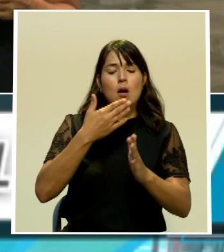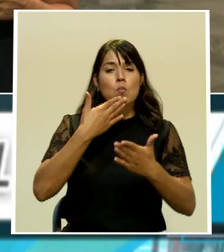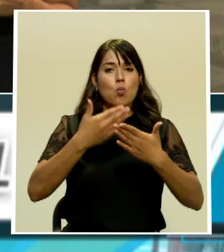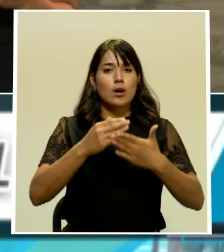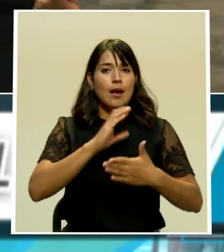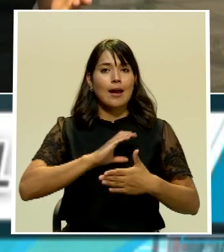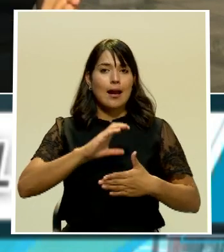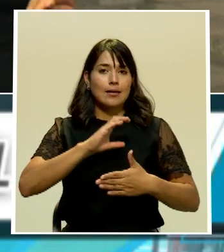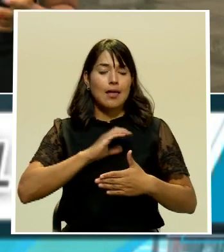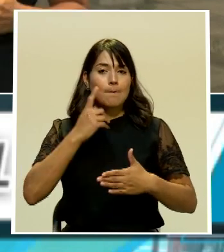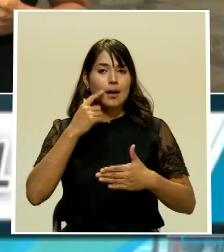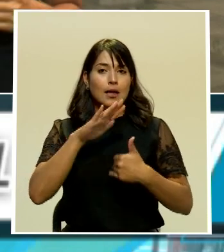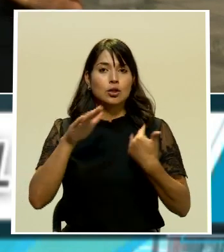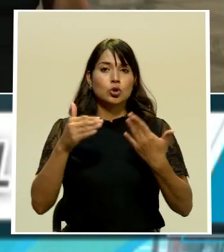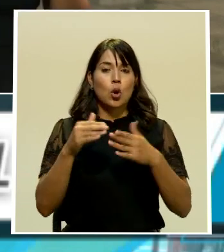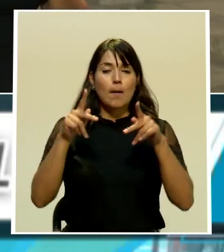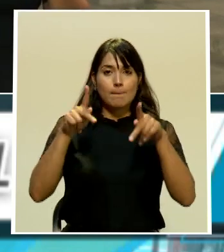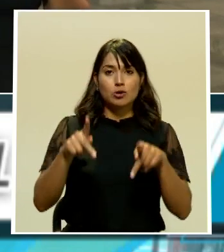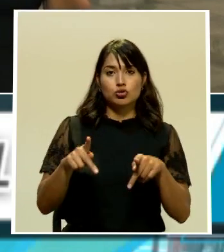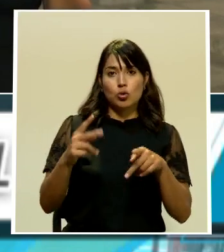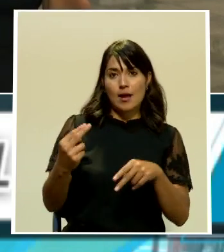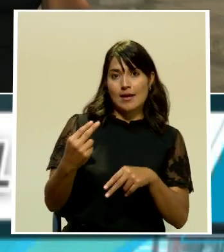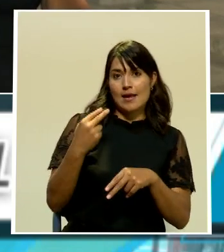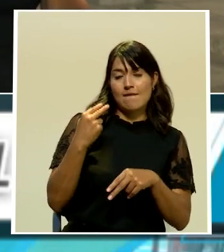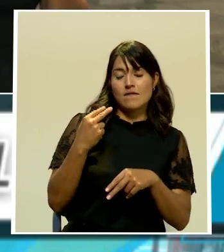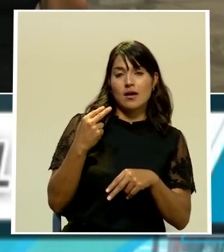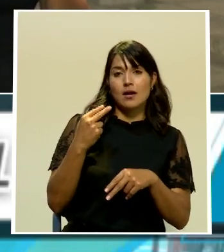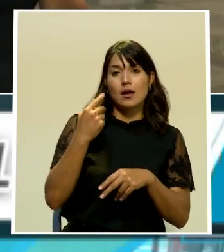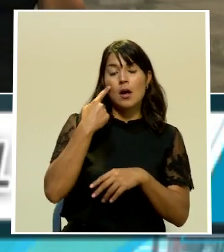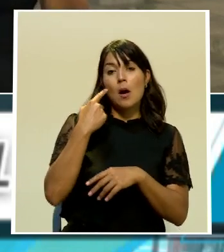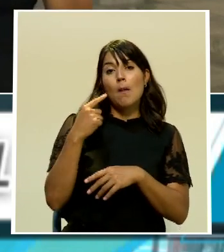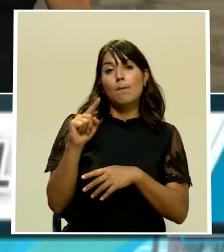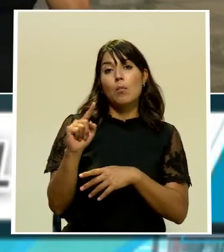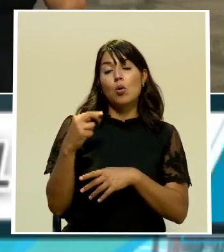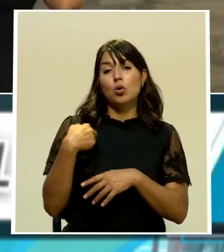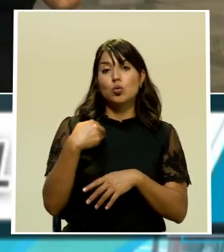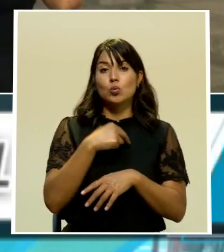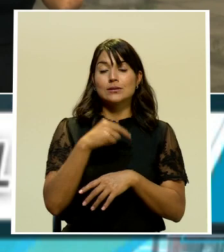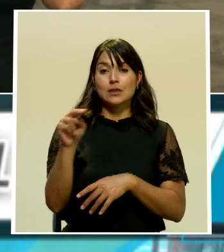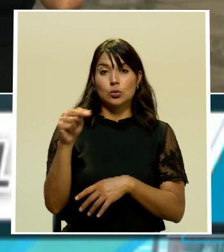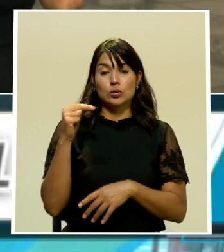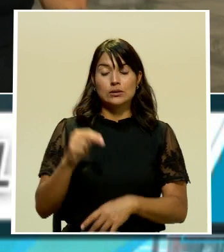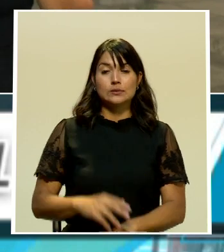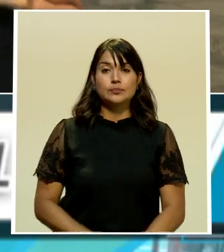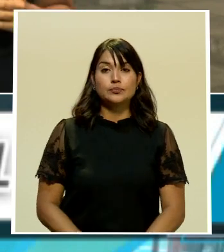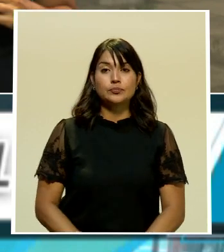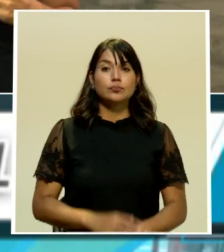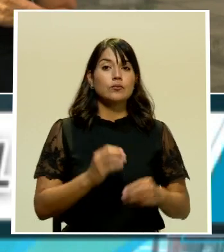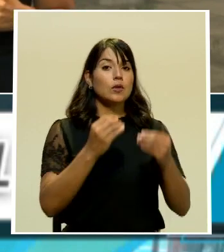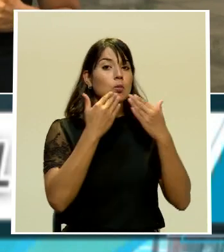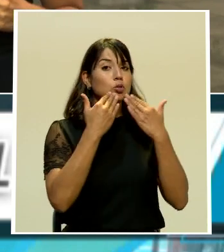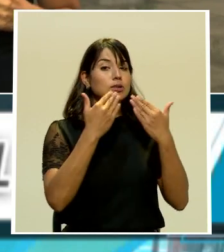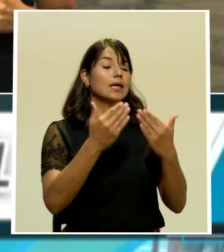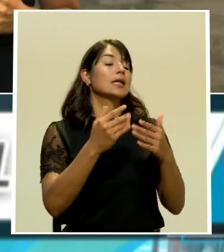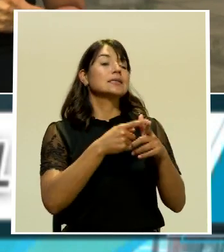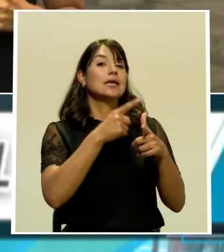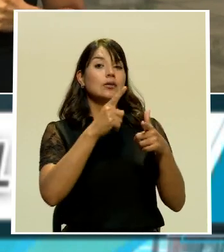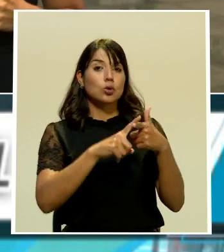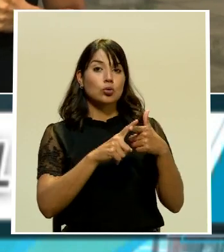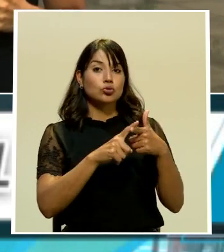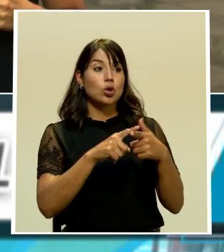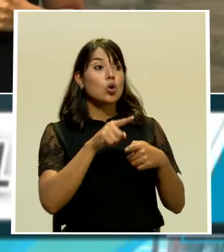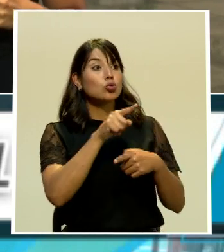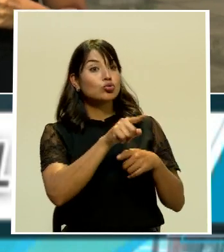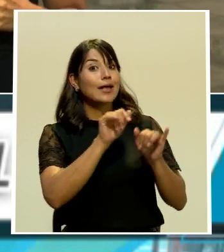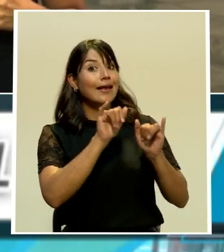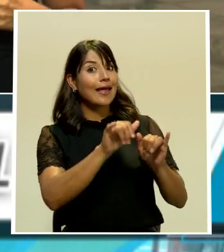trabajo a todas las personas que nos pueden observar a través de nuestro noticiero Muchísimas gracias entonces queda